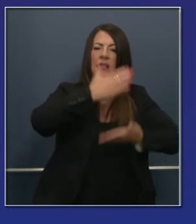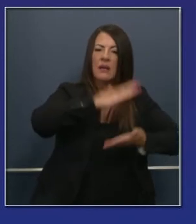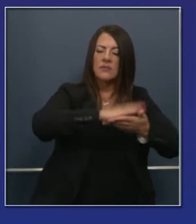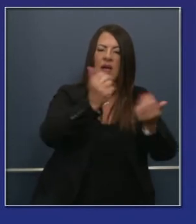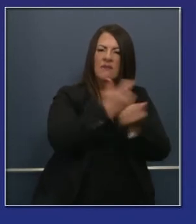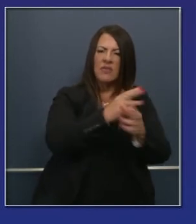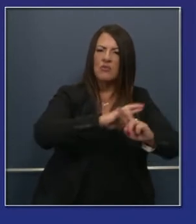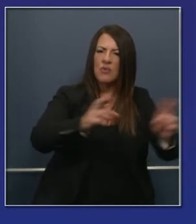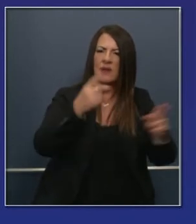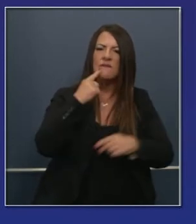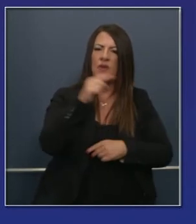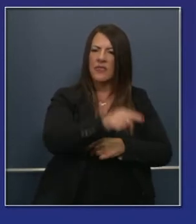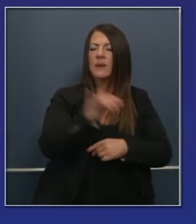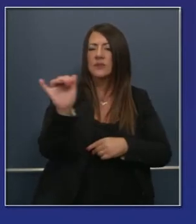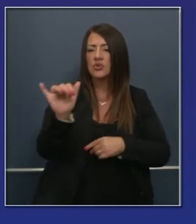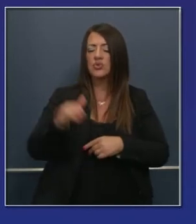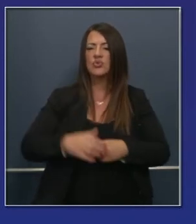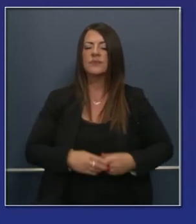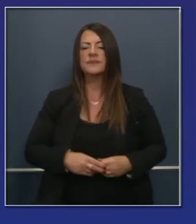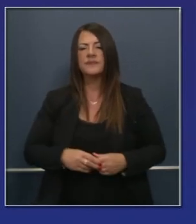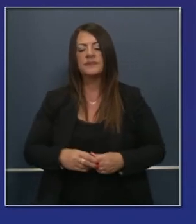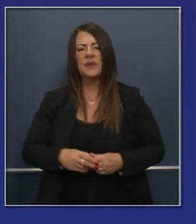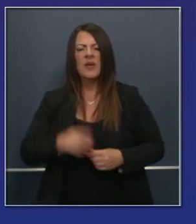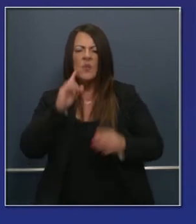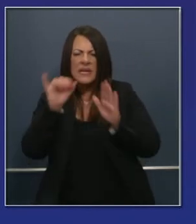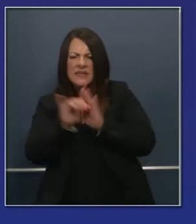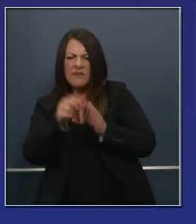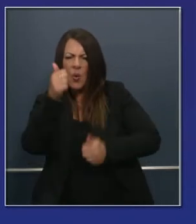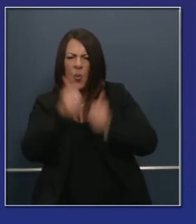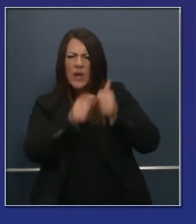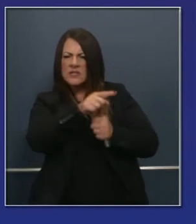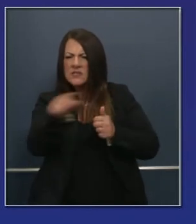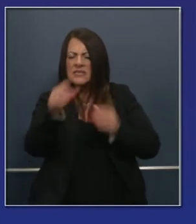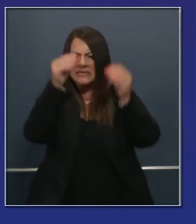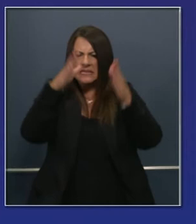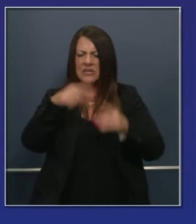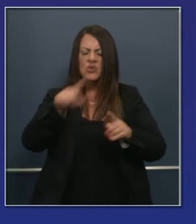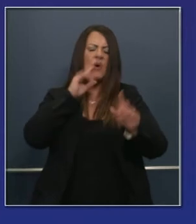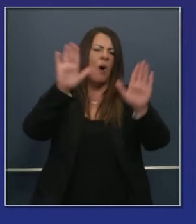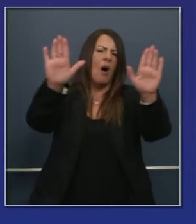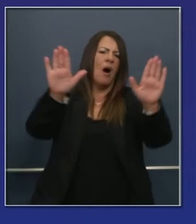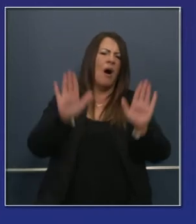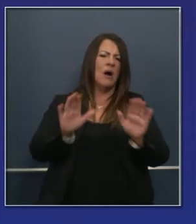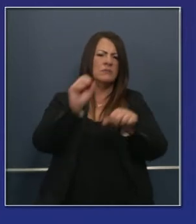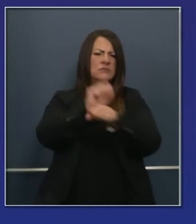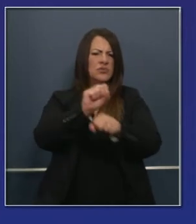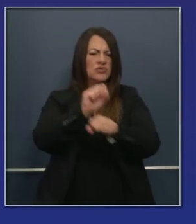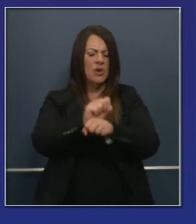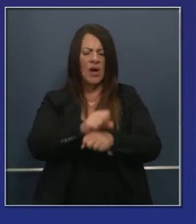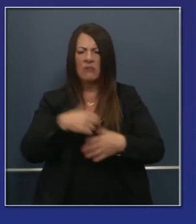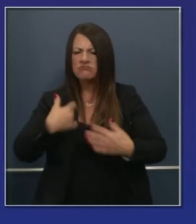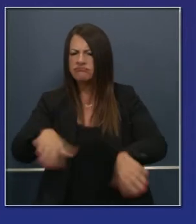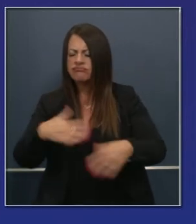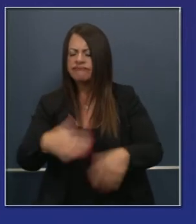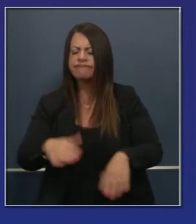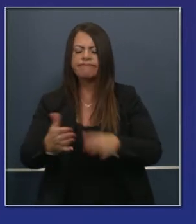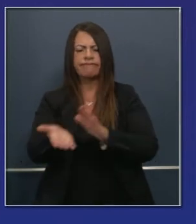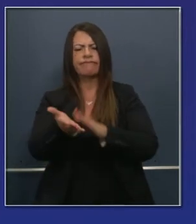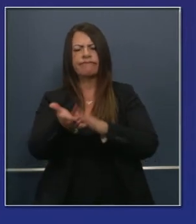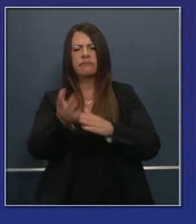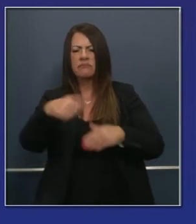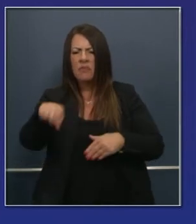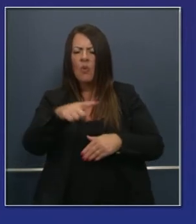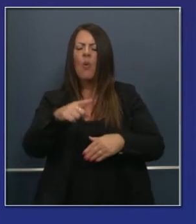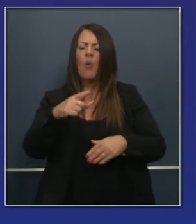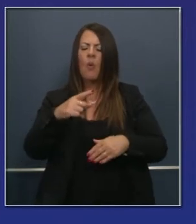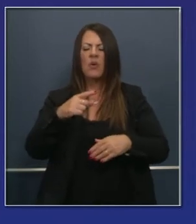estudiante. Estarán listos. Desde la primavera se ha identificado maestros excelentes que han hecho un trabajo excelente, que